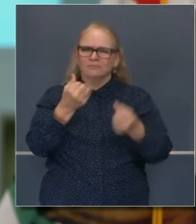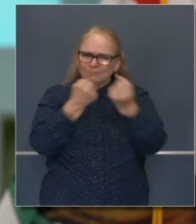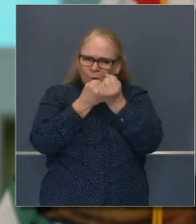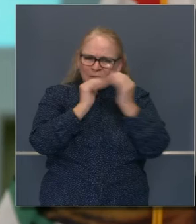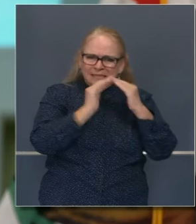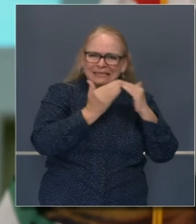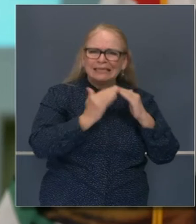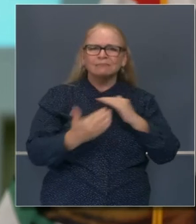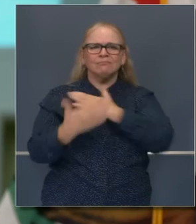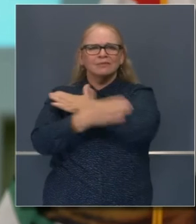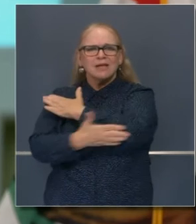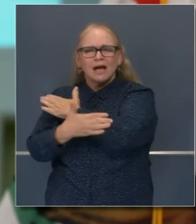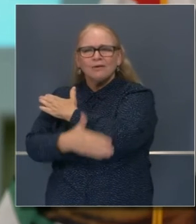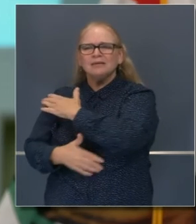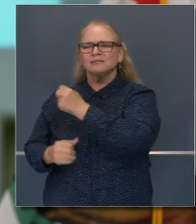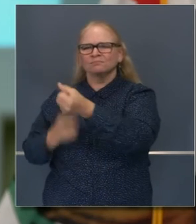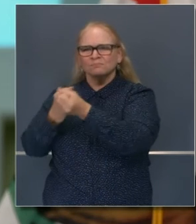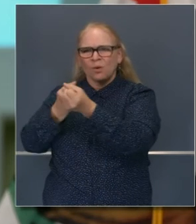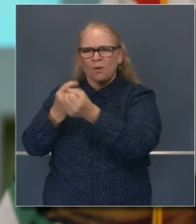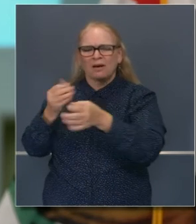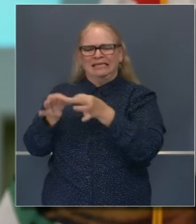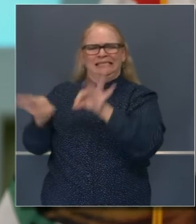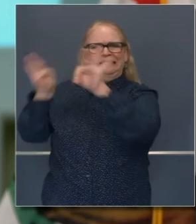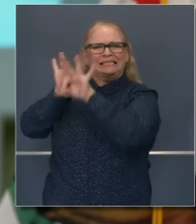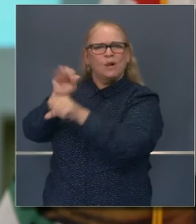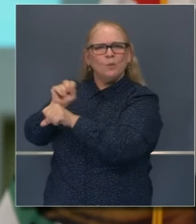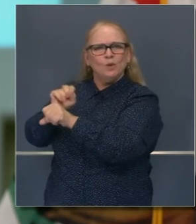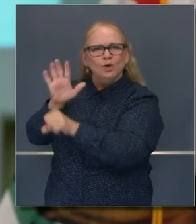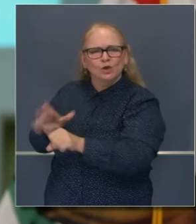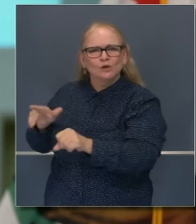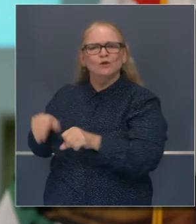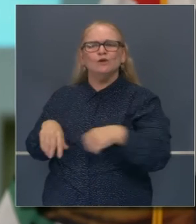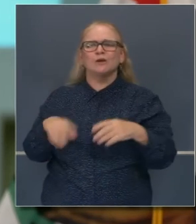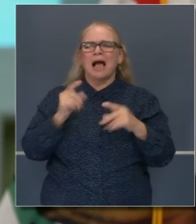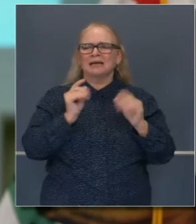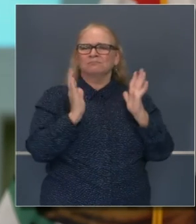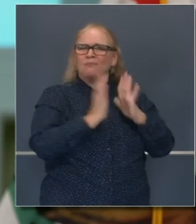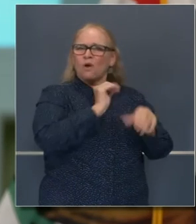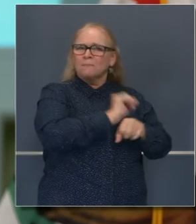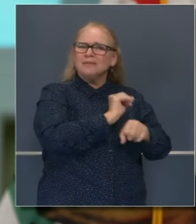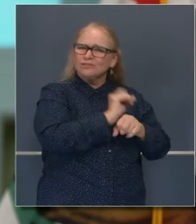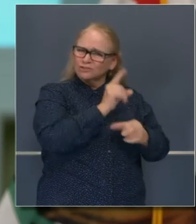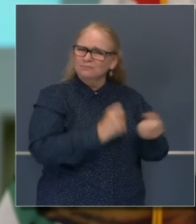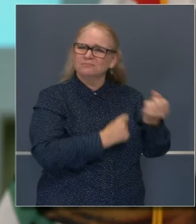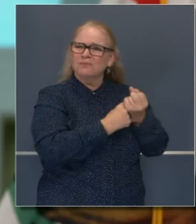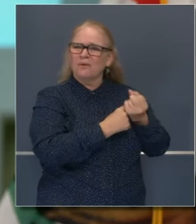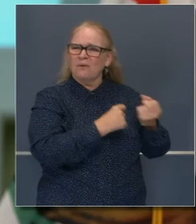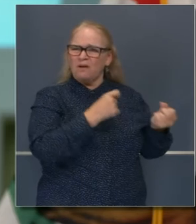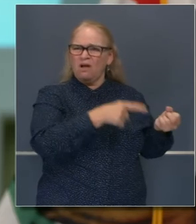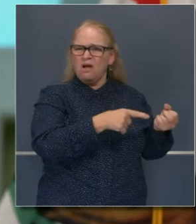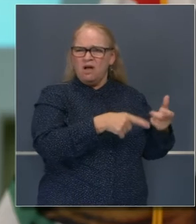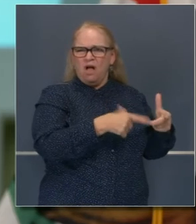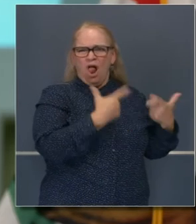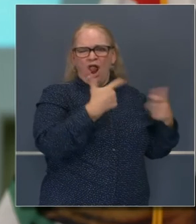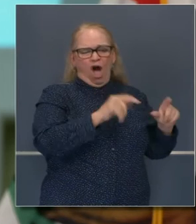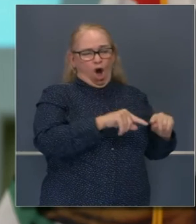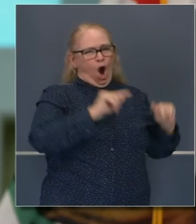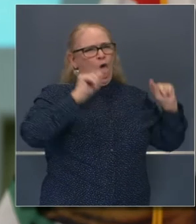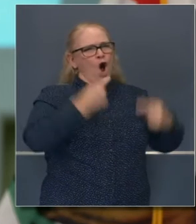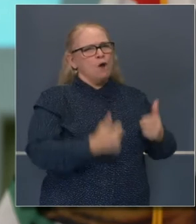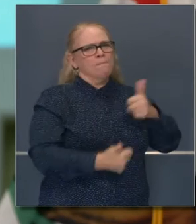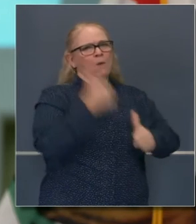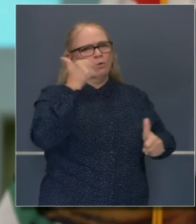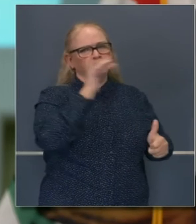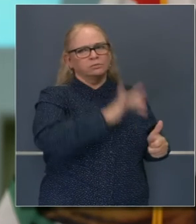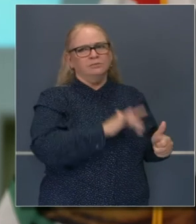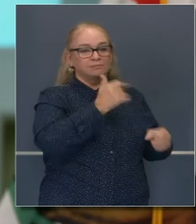condados y apoyando a trabajadores de la línea del frente, incluyendo pequeños negocios que han sido impactados desproporcionadamente por